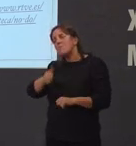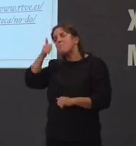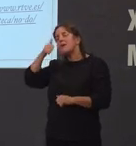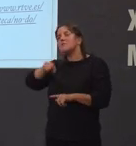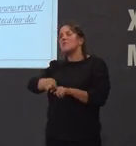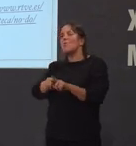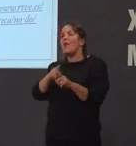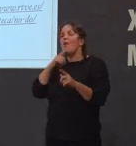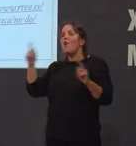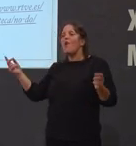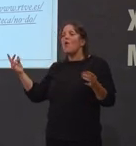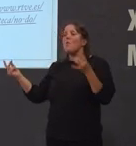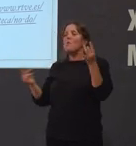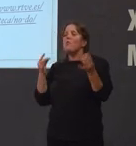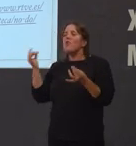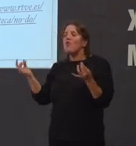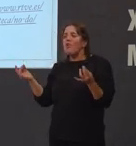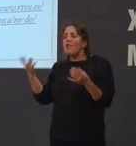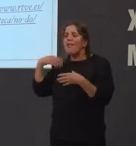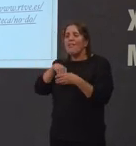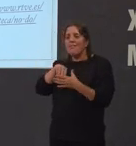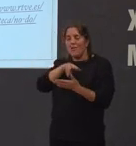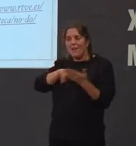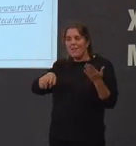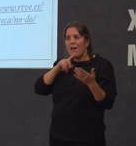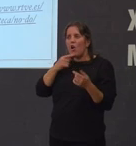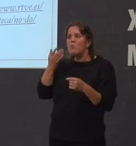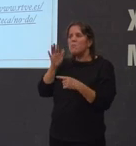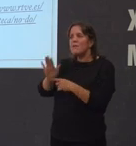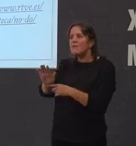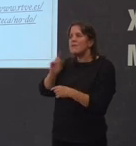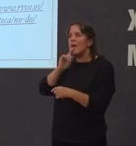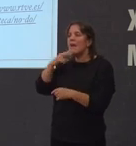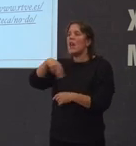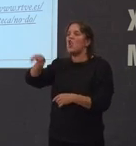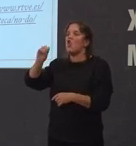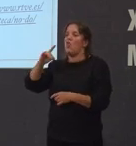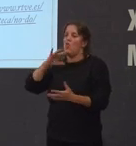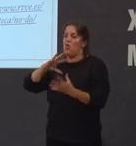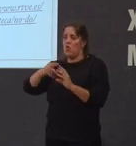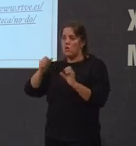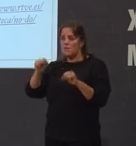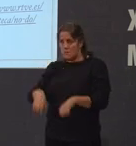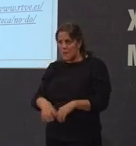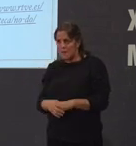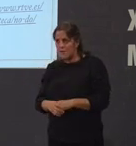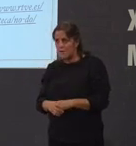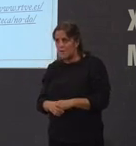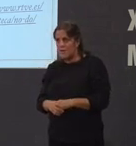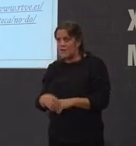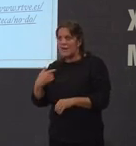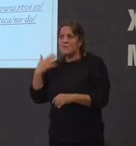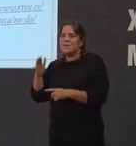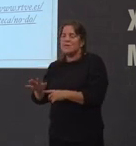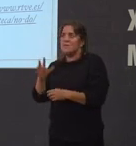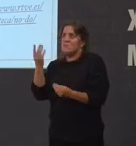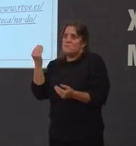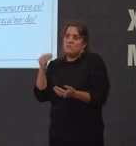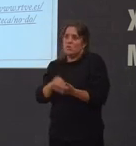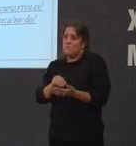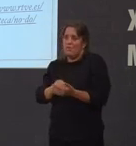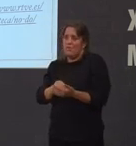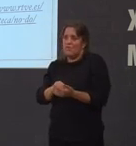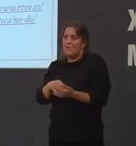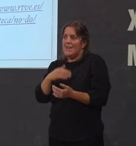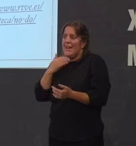mostraba o noso folclore e como se utilizaba o folclore galego na imaxe nodo que se presenta en moitas ocasións